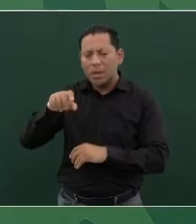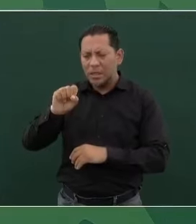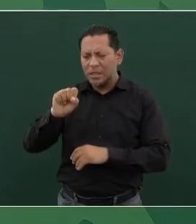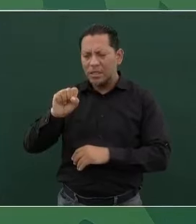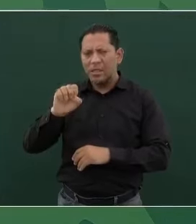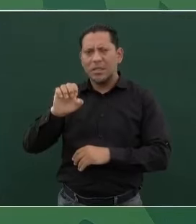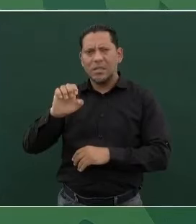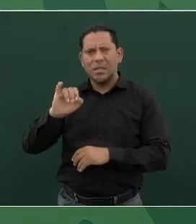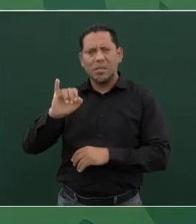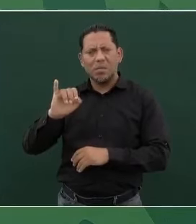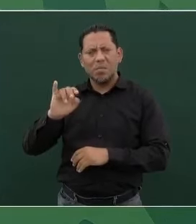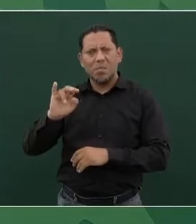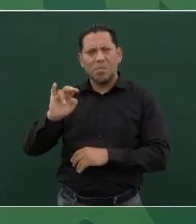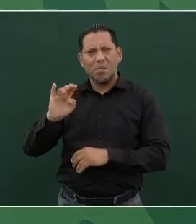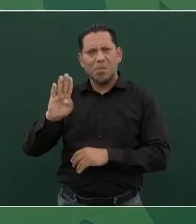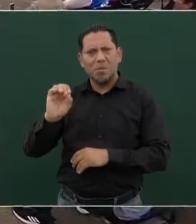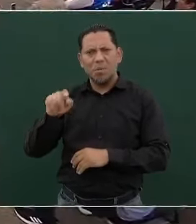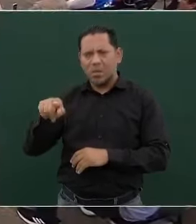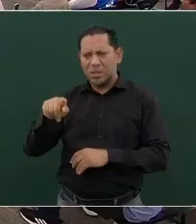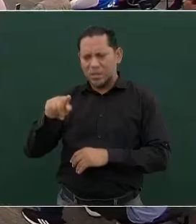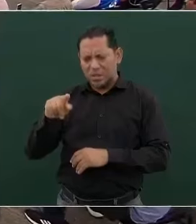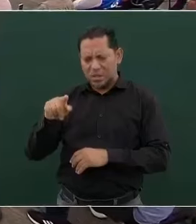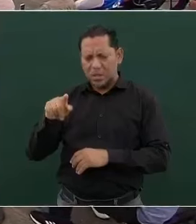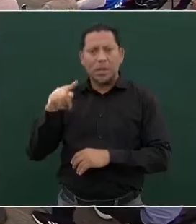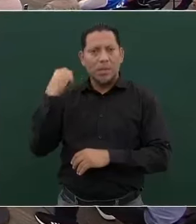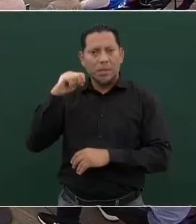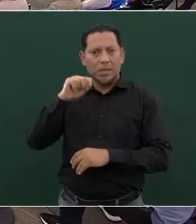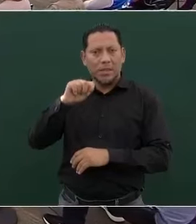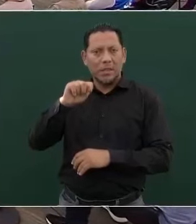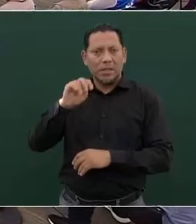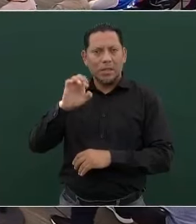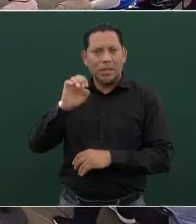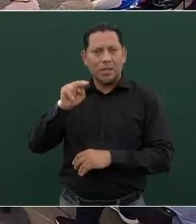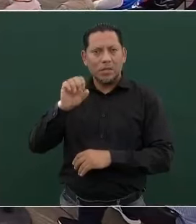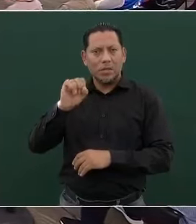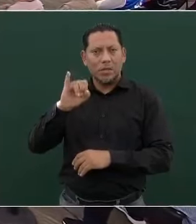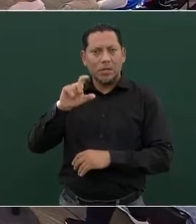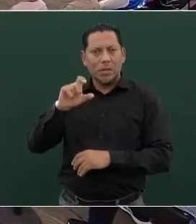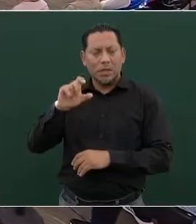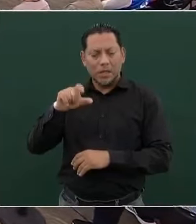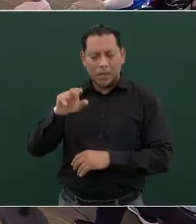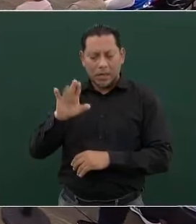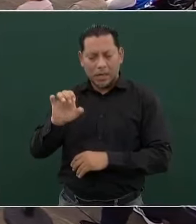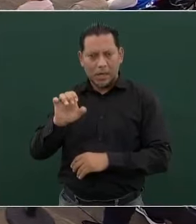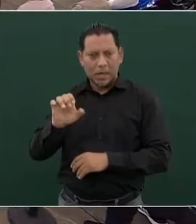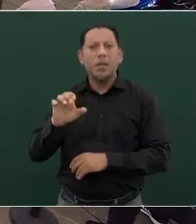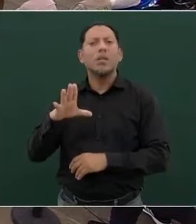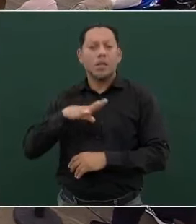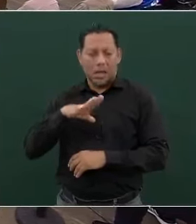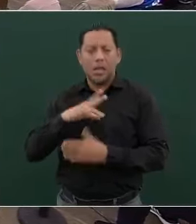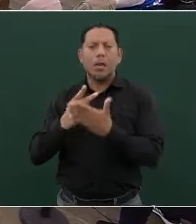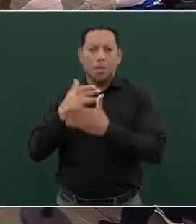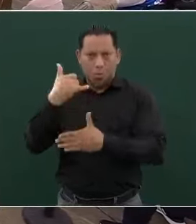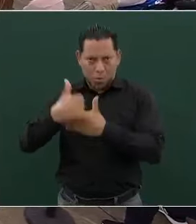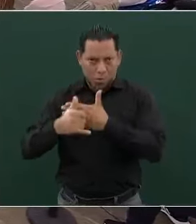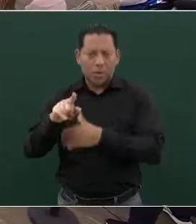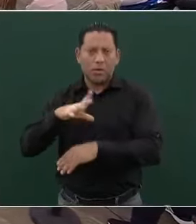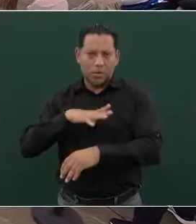Tenosique, y hay un proyecto